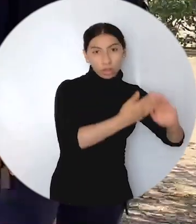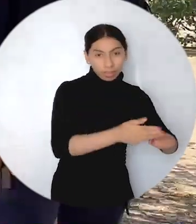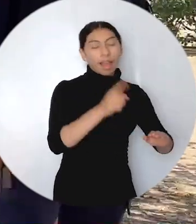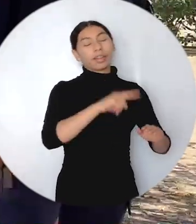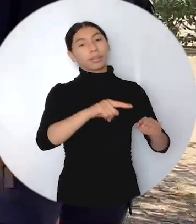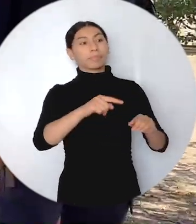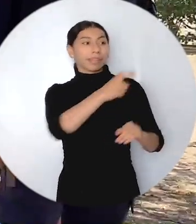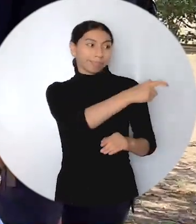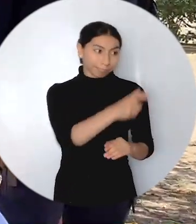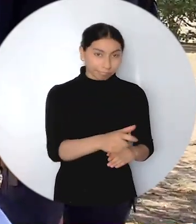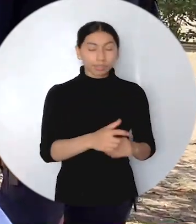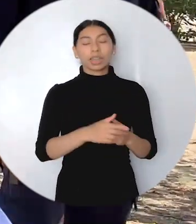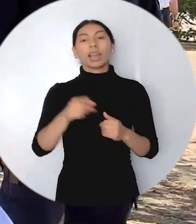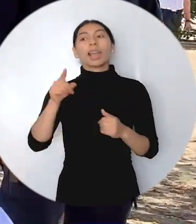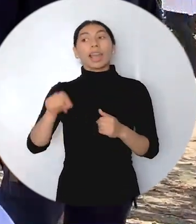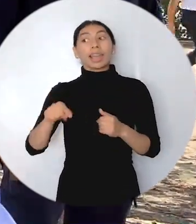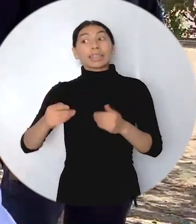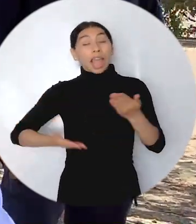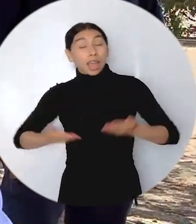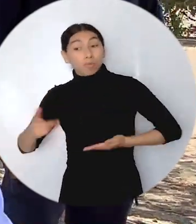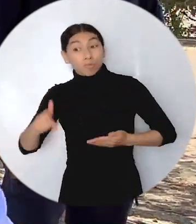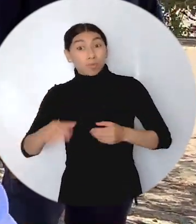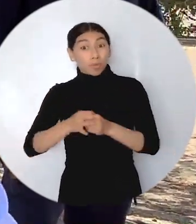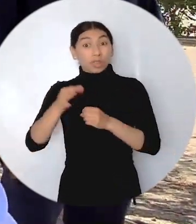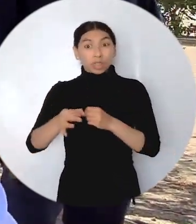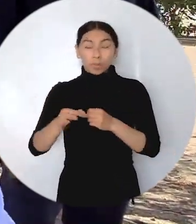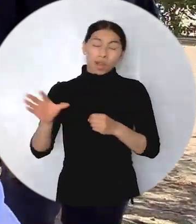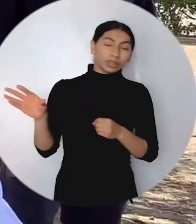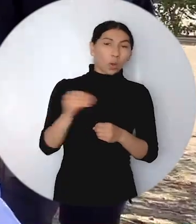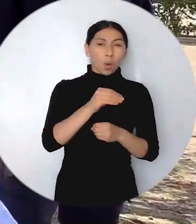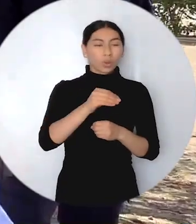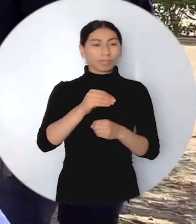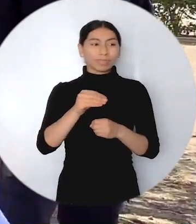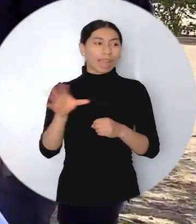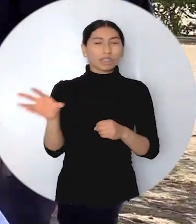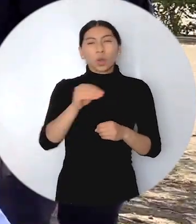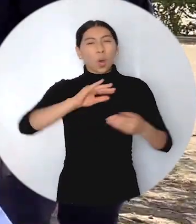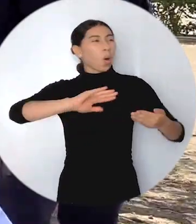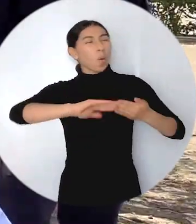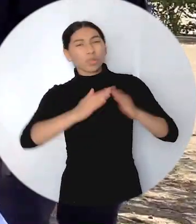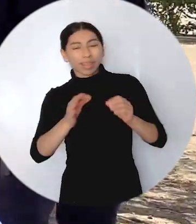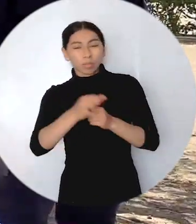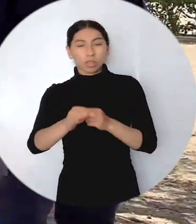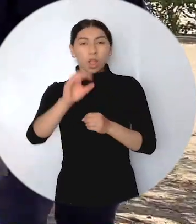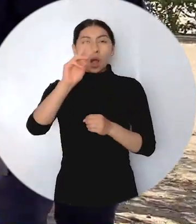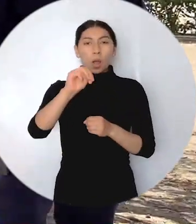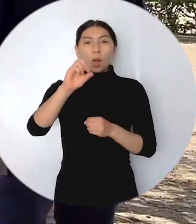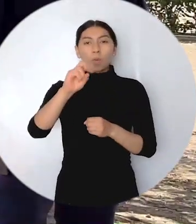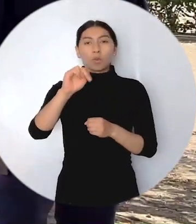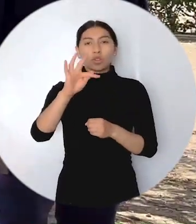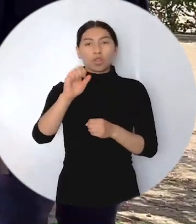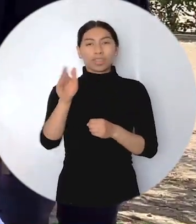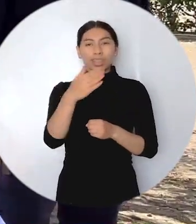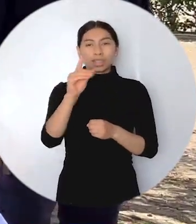pero la construcción del Centro Regional, en el Carmen de Bolívar que beneficiará a todos los Montes de María. Es un compromiso del señor presidente como seguir haciendo presencia